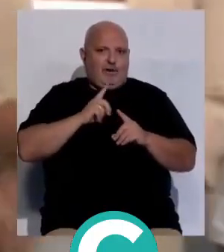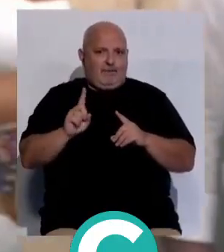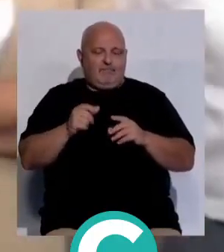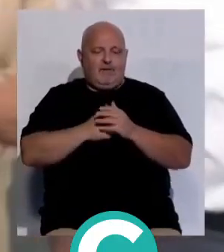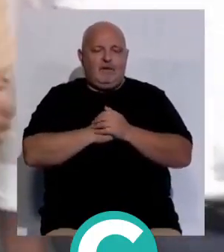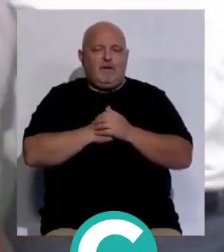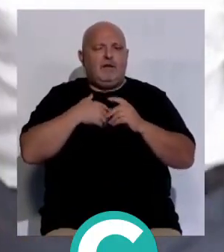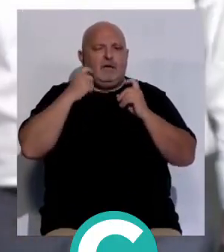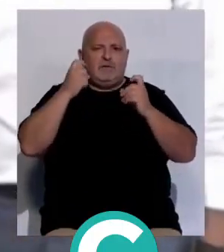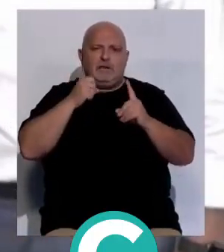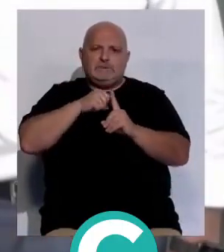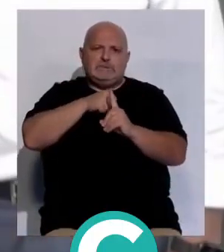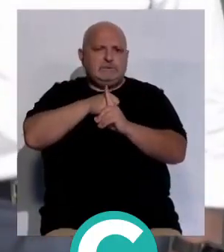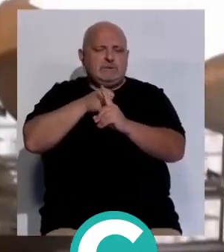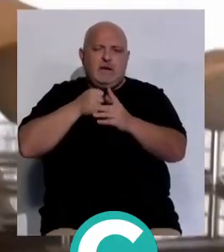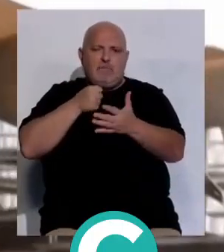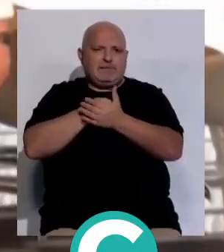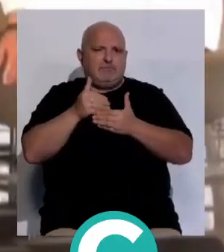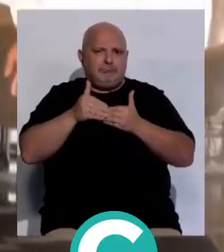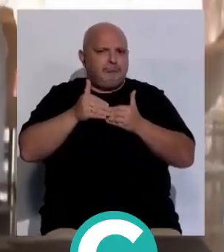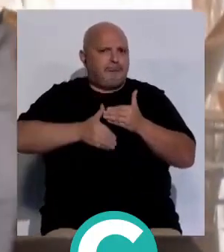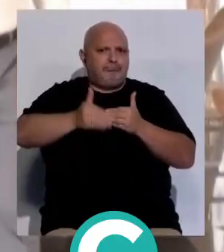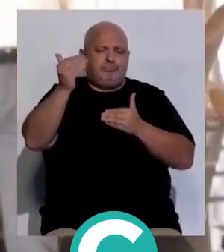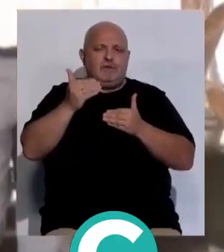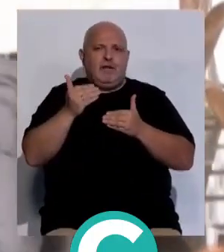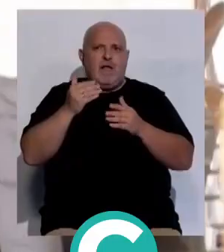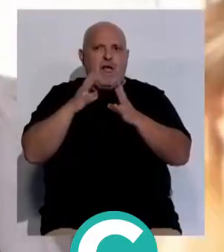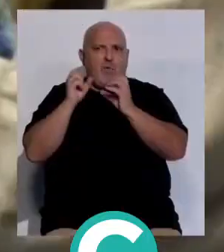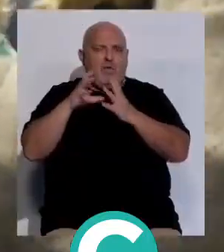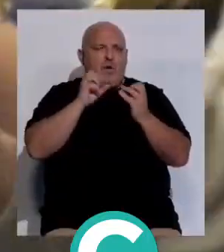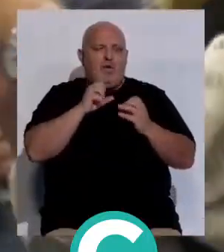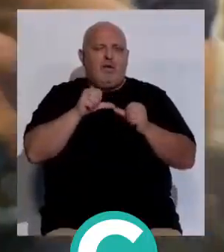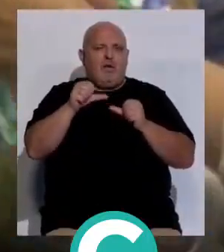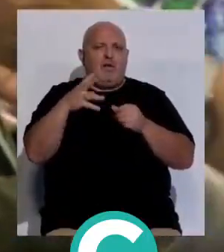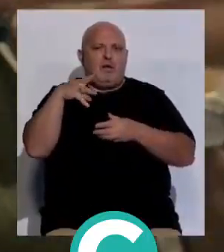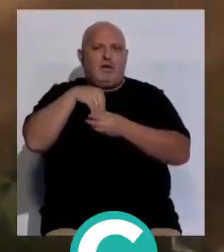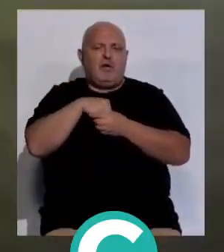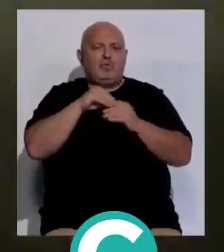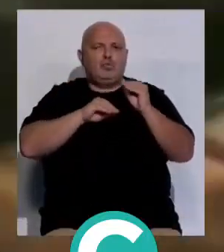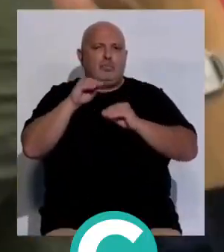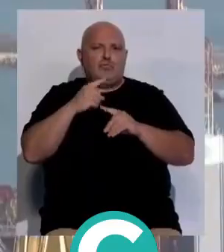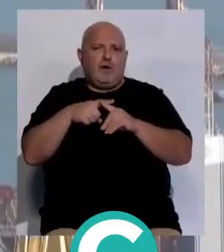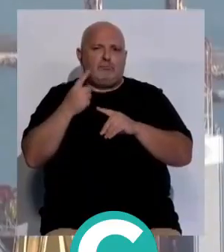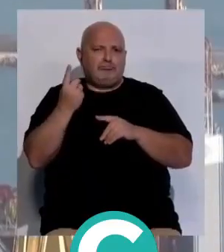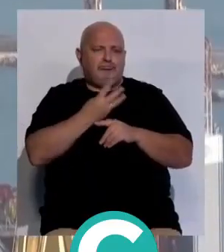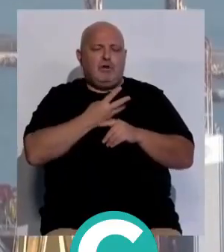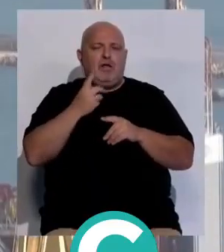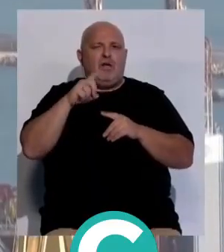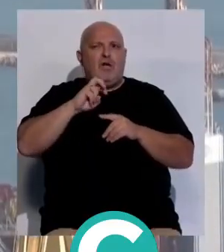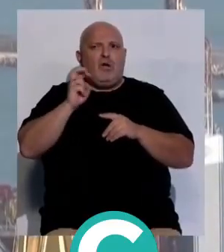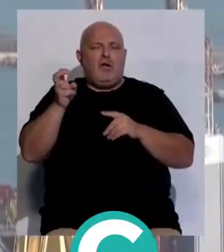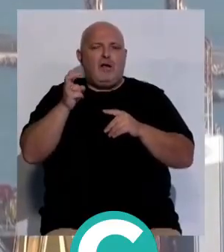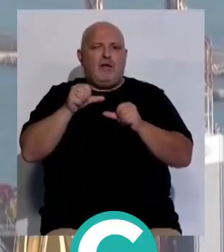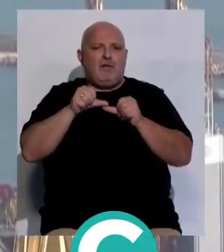Yo voy a intentar apretar más al máximo, pero lo voy a intentar llegar a acuerdos y vamos a formar parte de la solución de muchos de ellos. O incluso